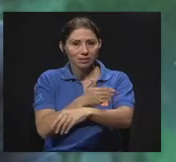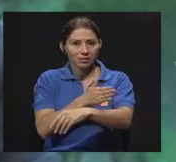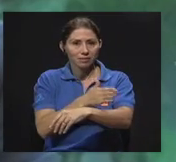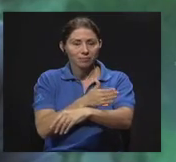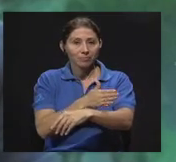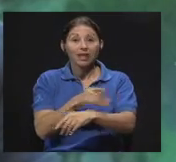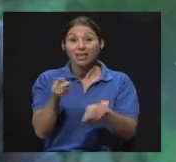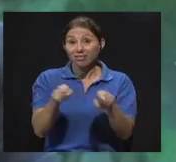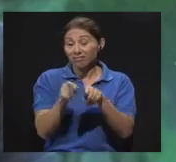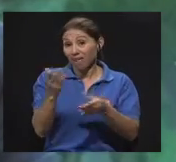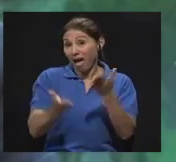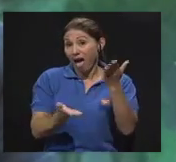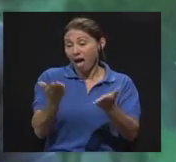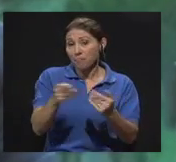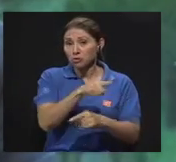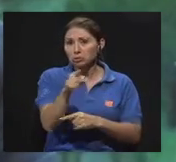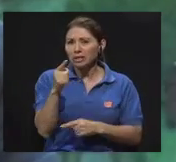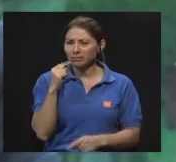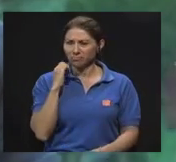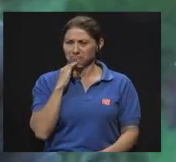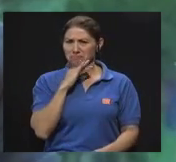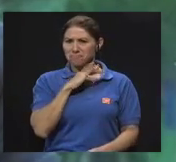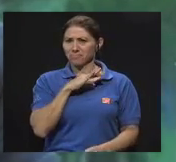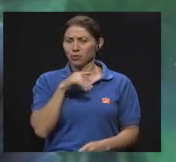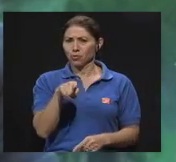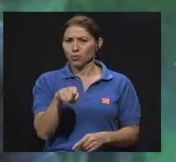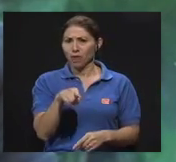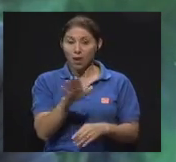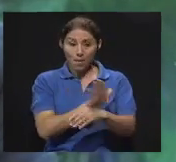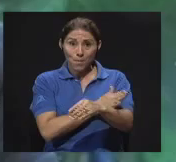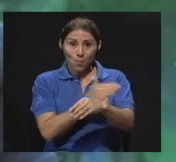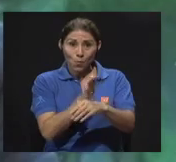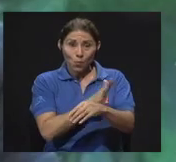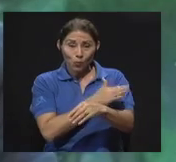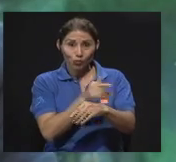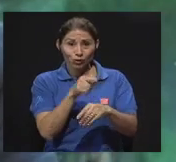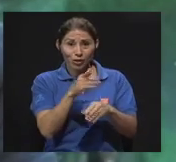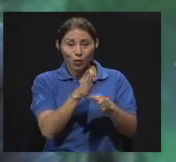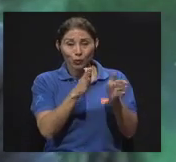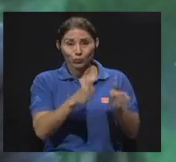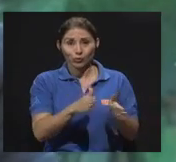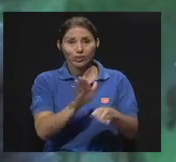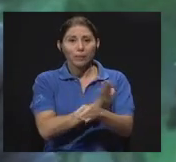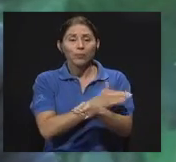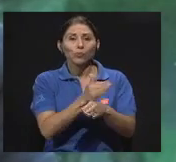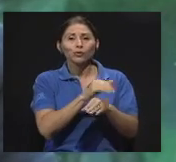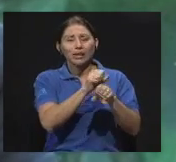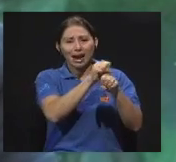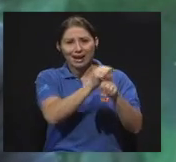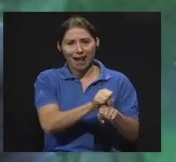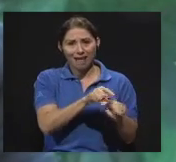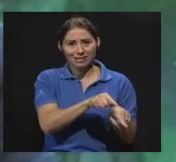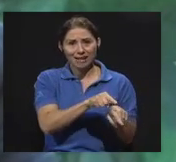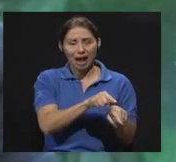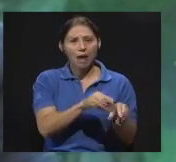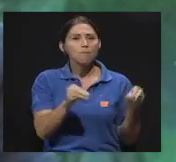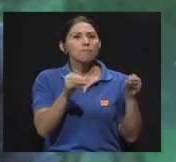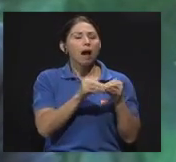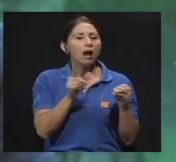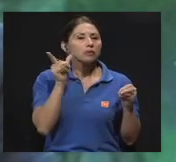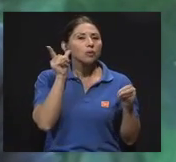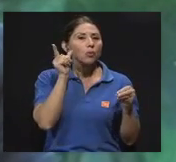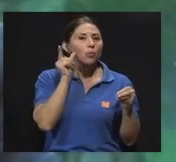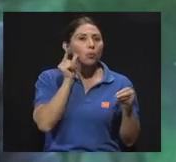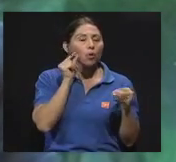Y por extraño que parezca, padecen más los músicos de música clásica que los de música